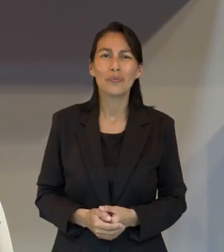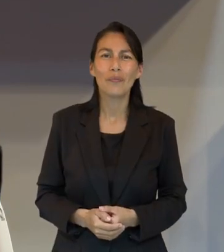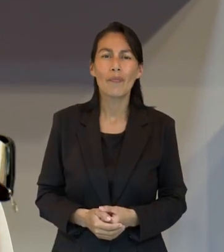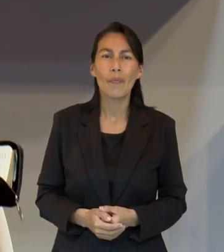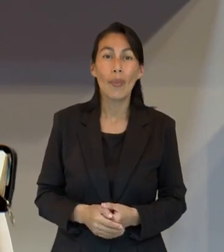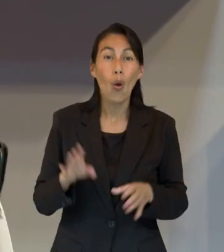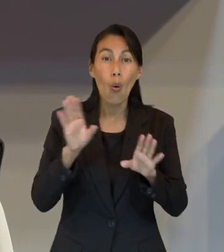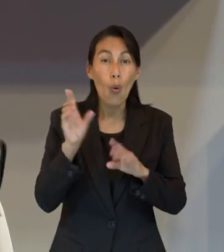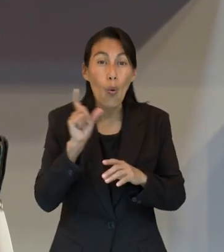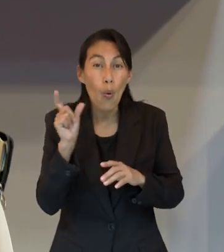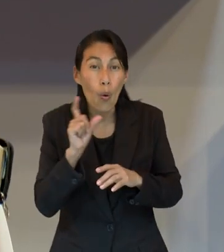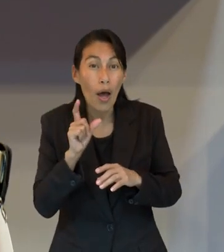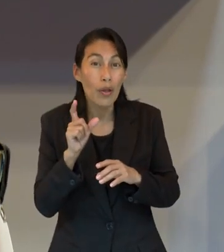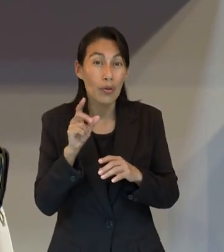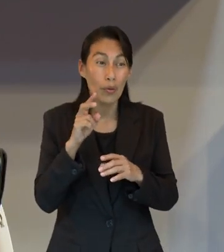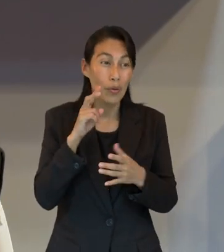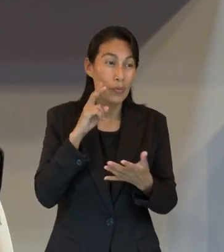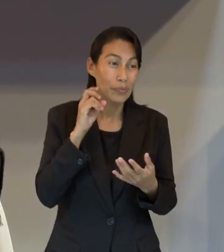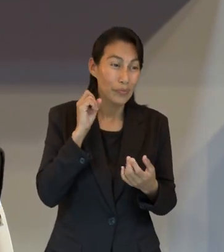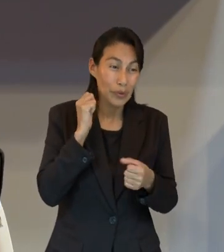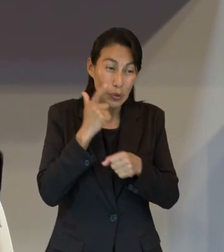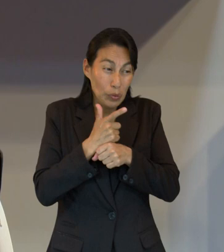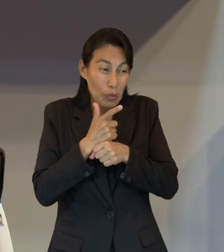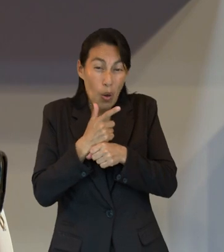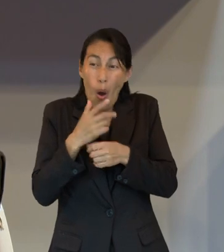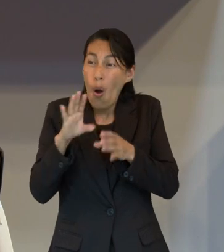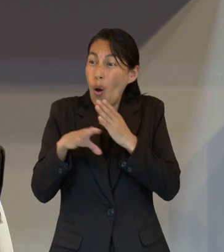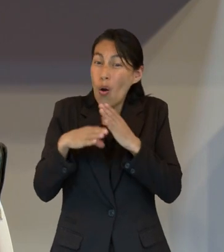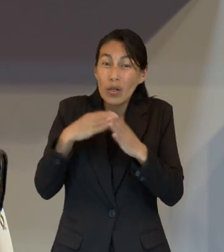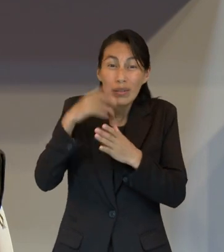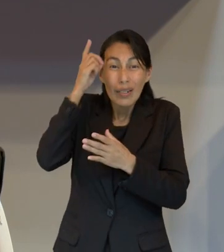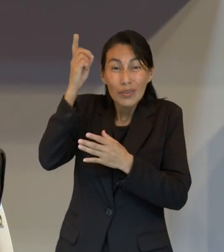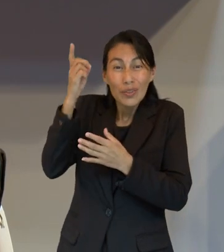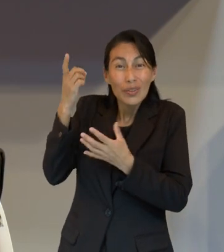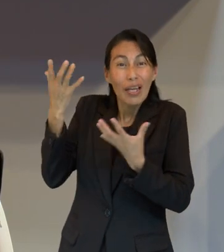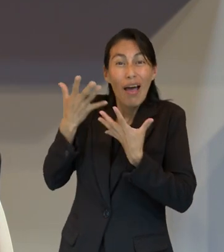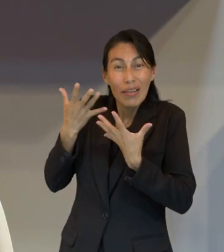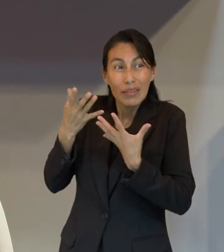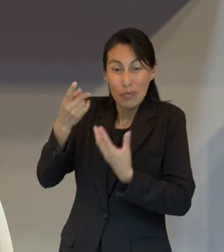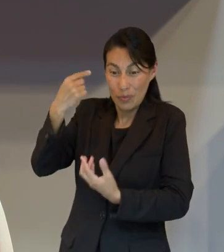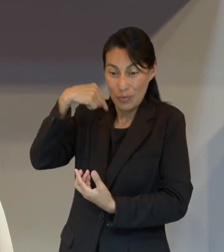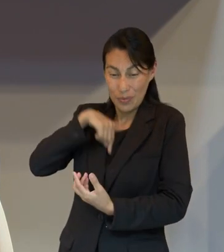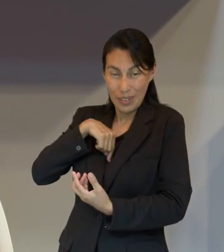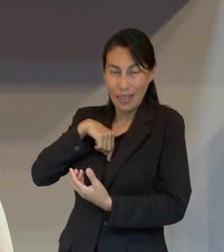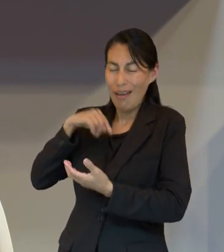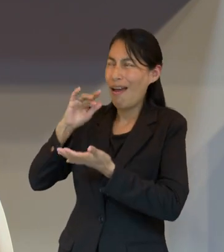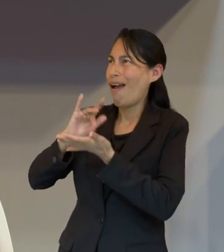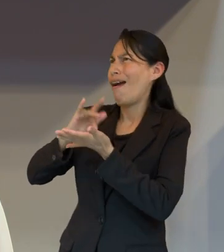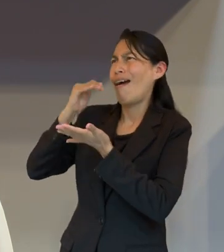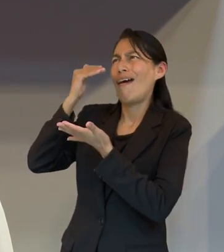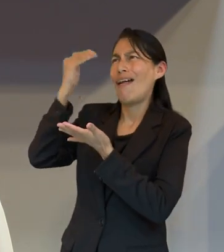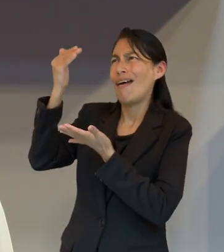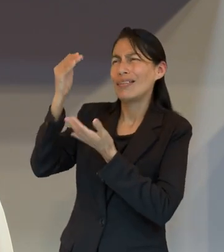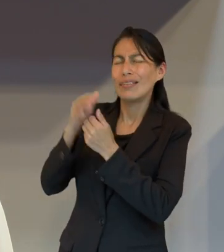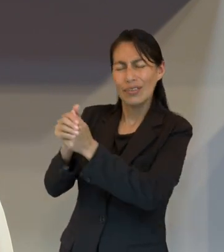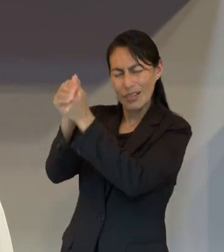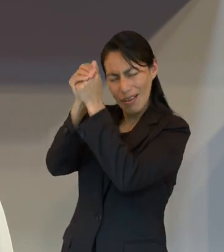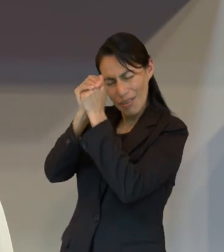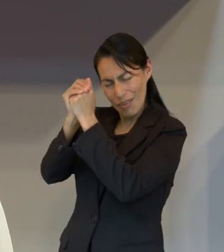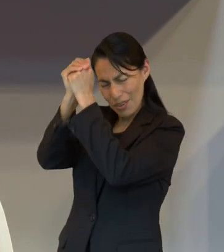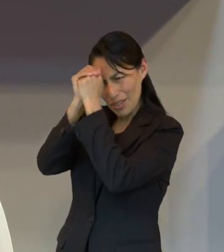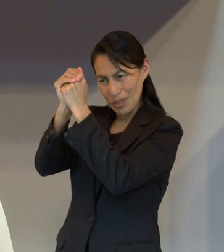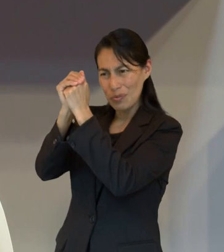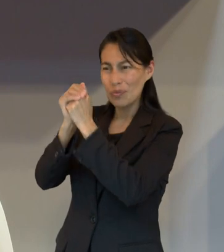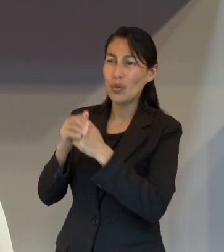al ver todas las cosas que Dios ha hecho por nosotros algo que podemos hacer es mostrarle gratitud ofreciéndole esa